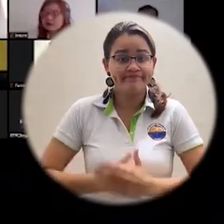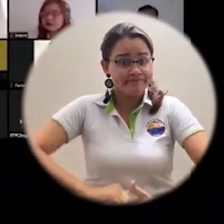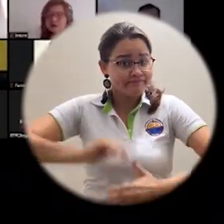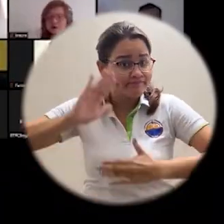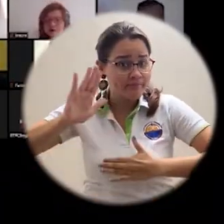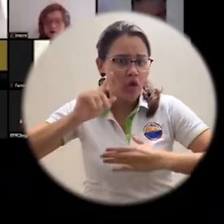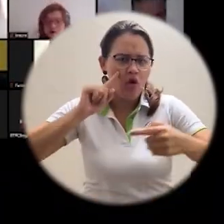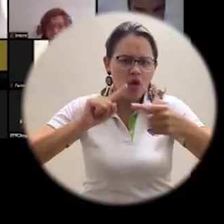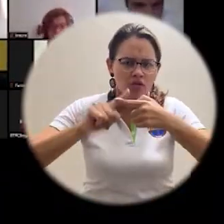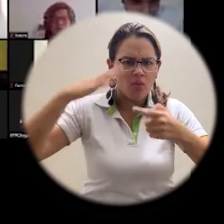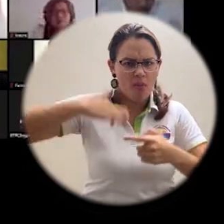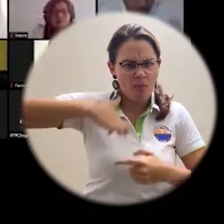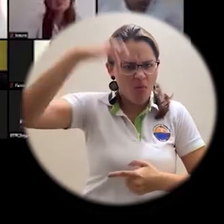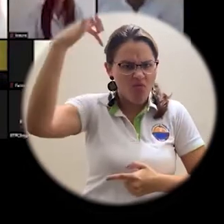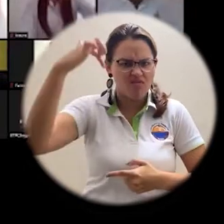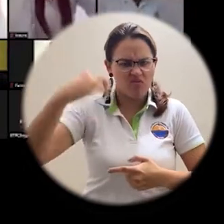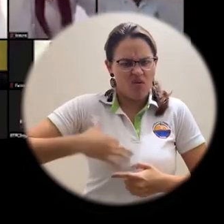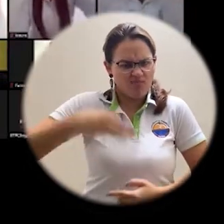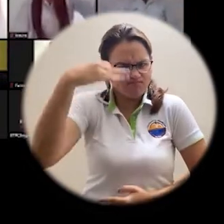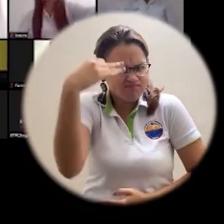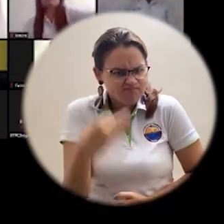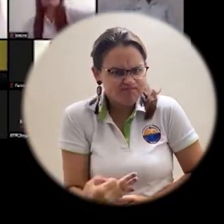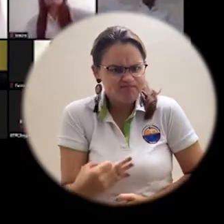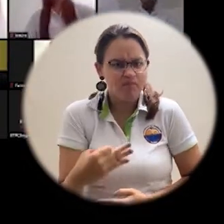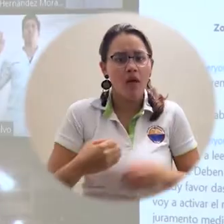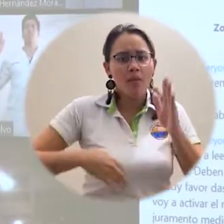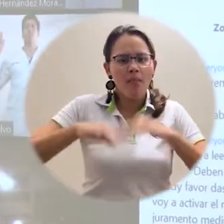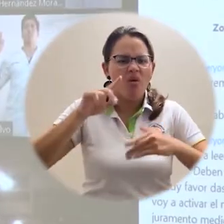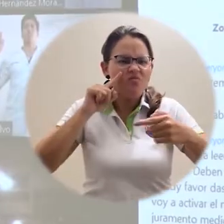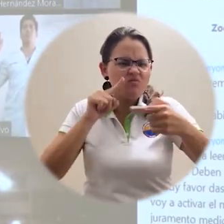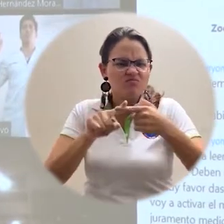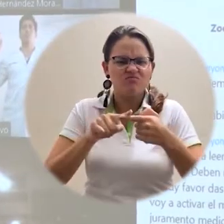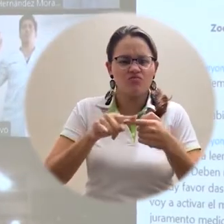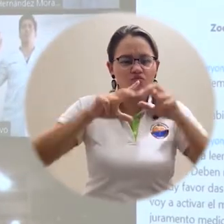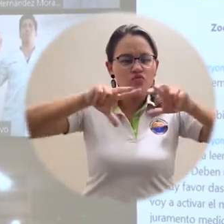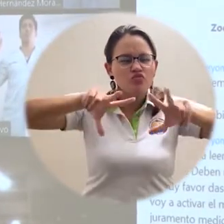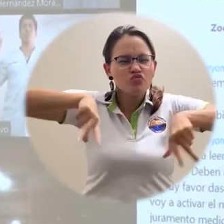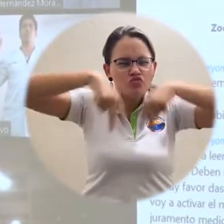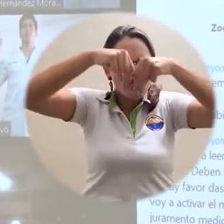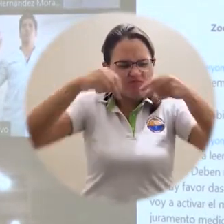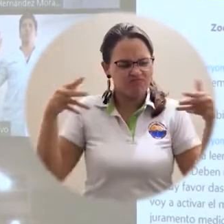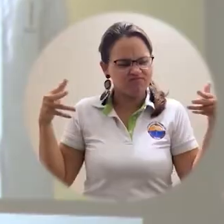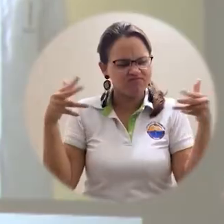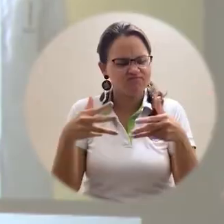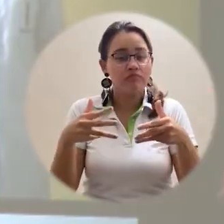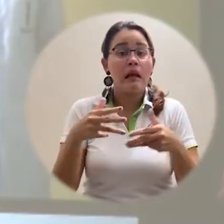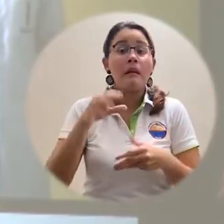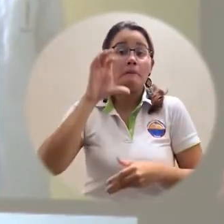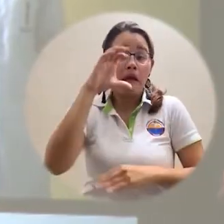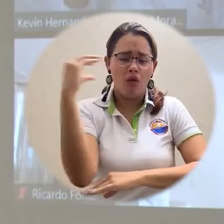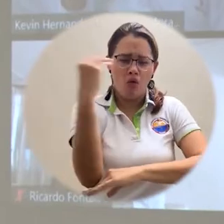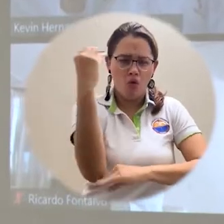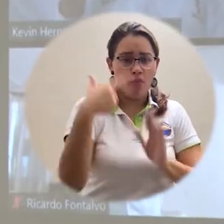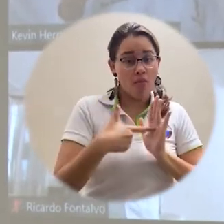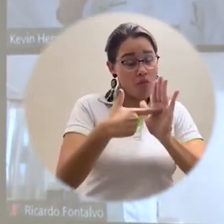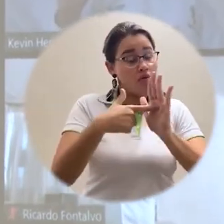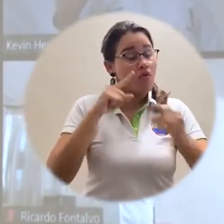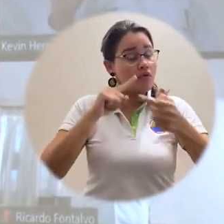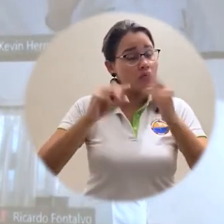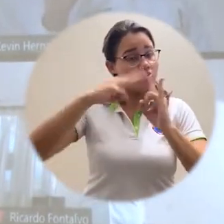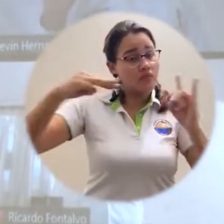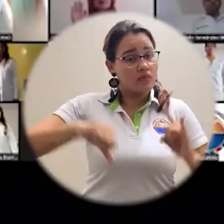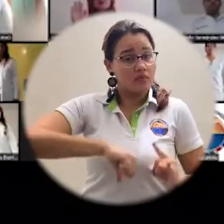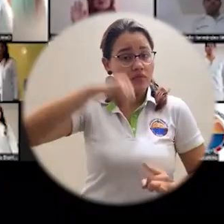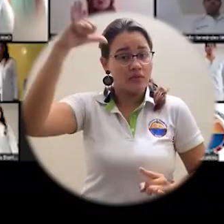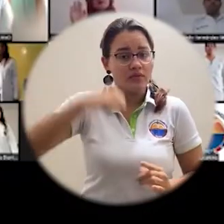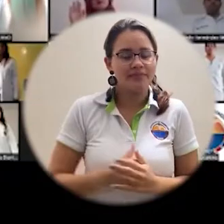practicar su profesión con honradez, trabajar para generar valor social en la región y el país, y dejar siempre en lo más alto el nombre de la Universidad del